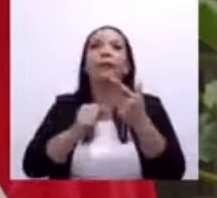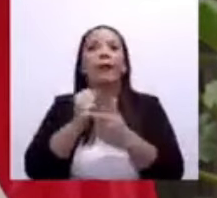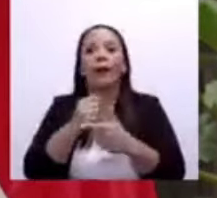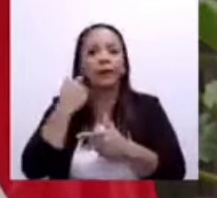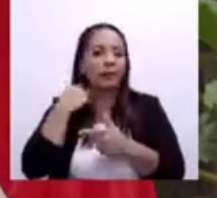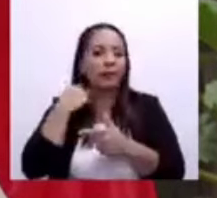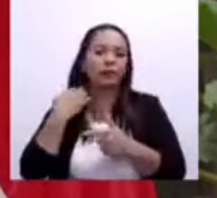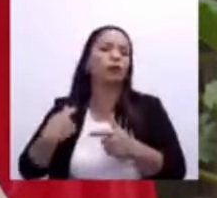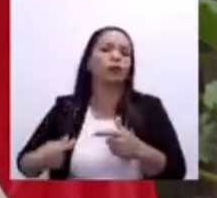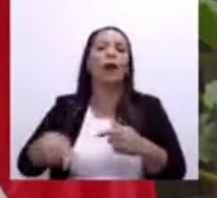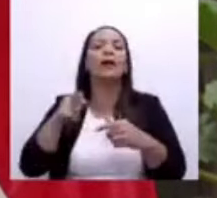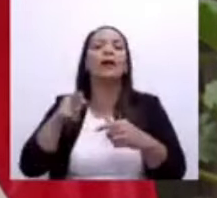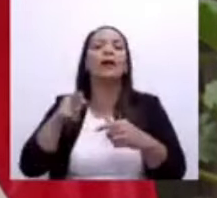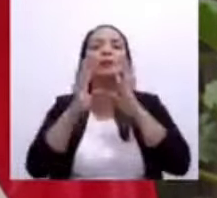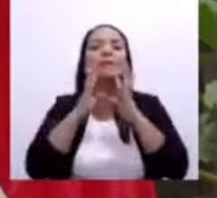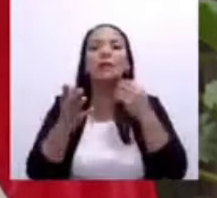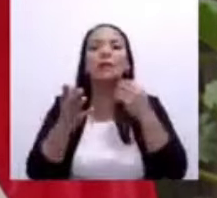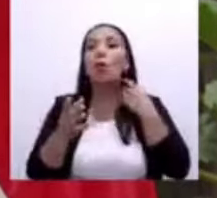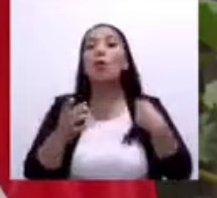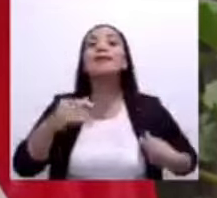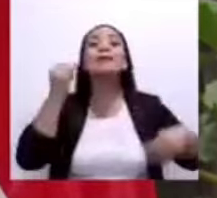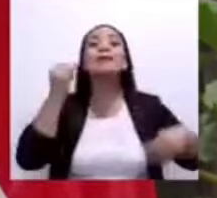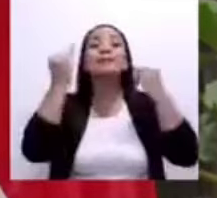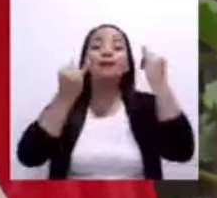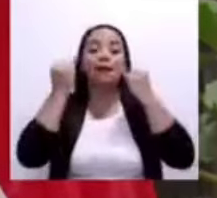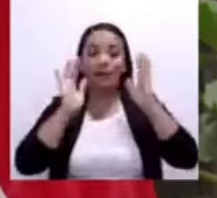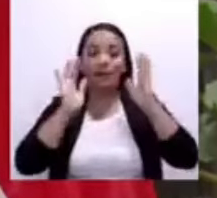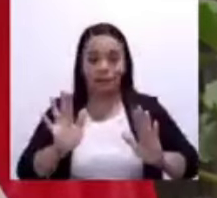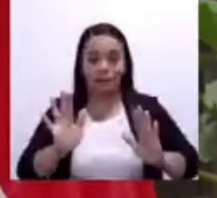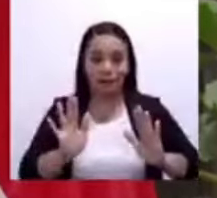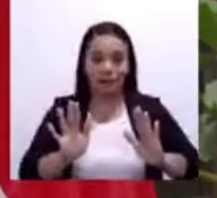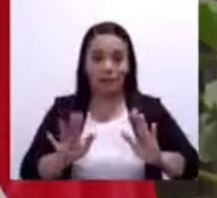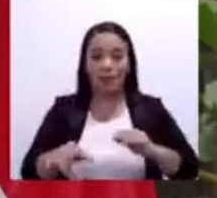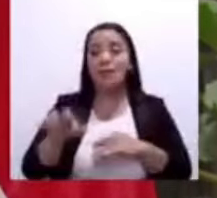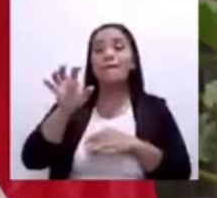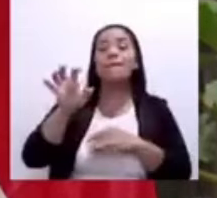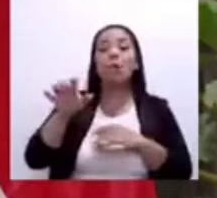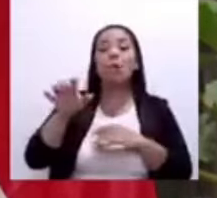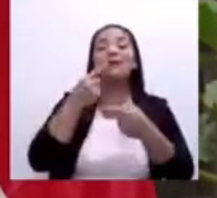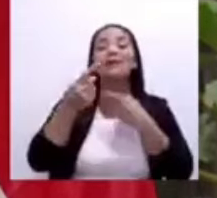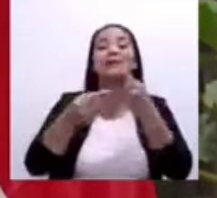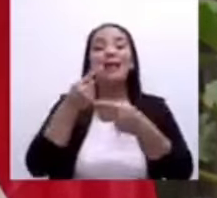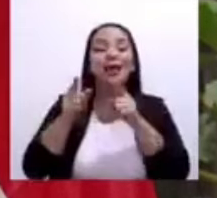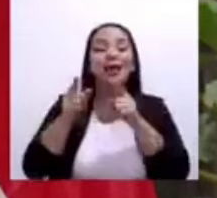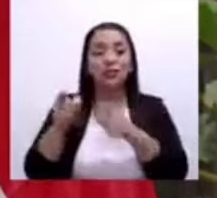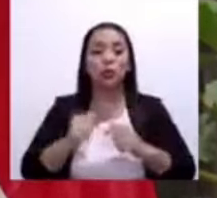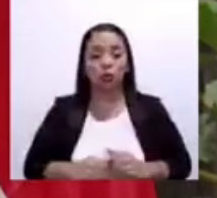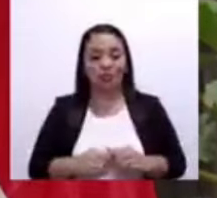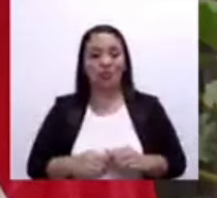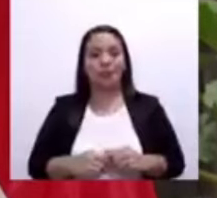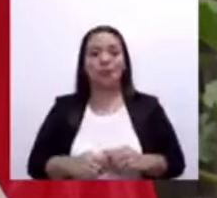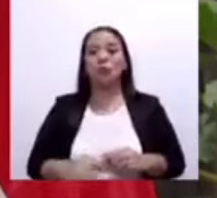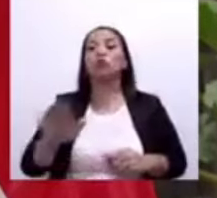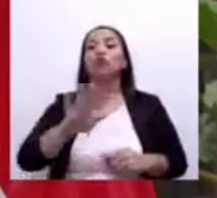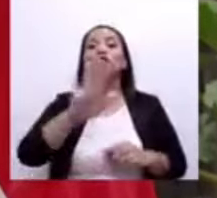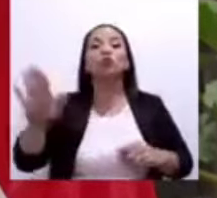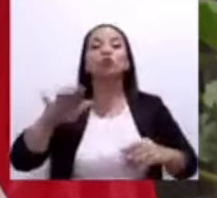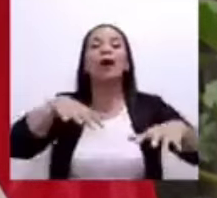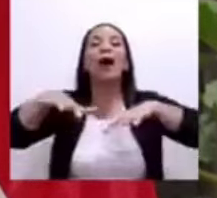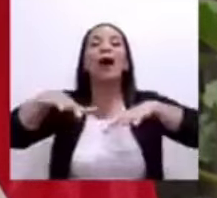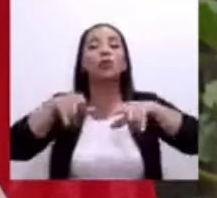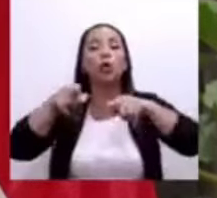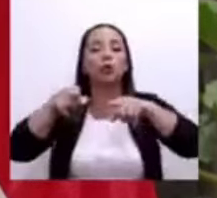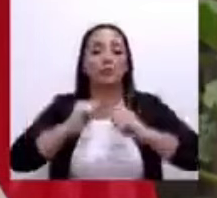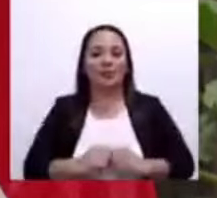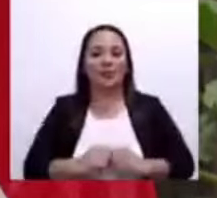hablando de ideas y de sus propias declaraciones y de sus acciones, de